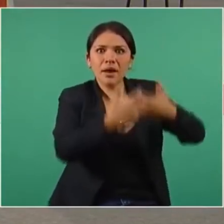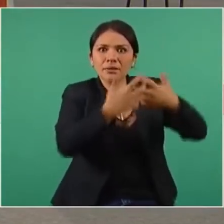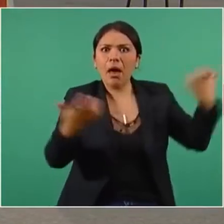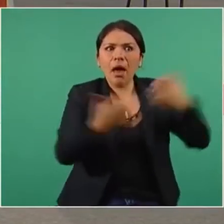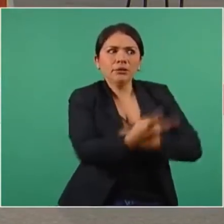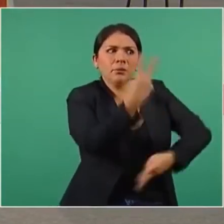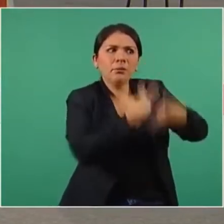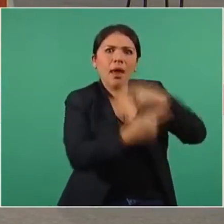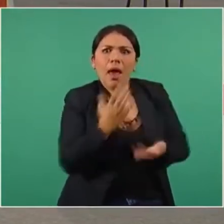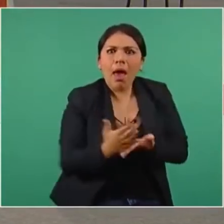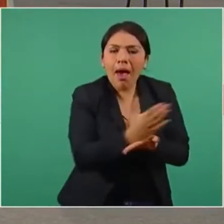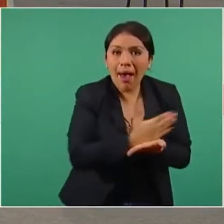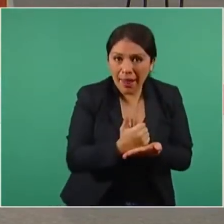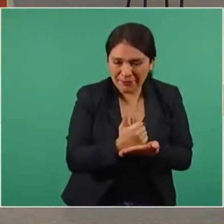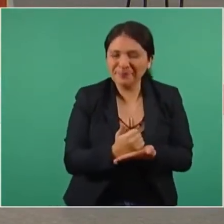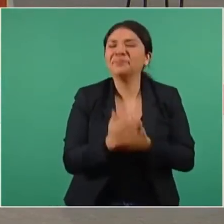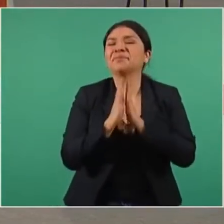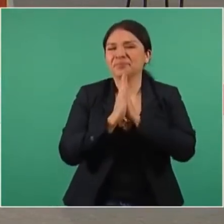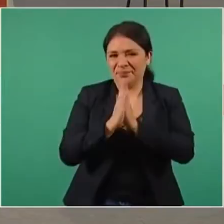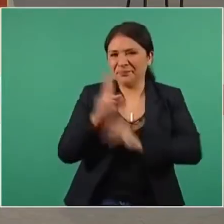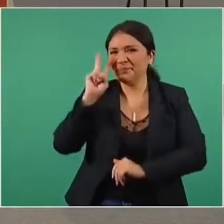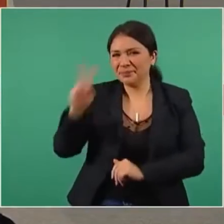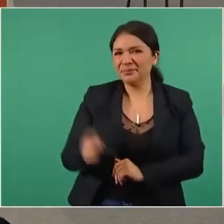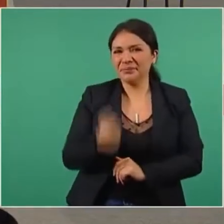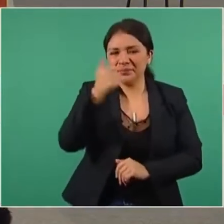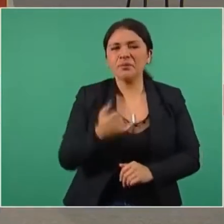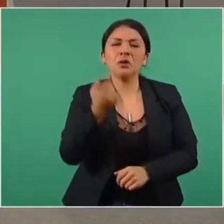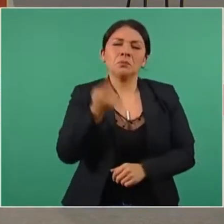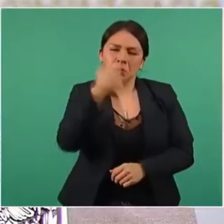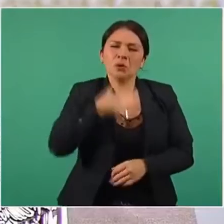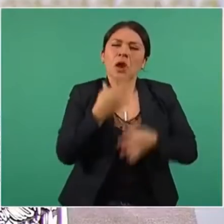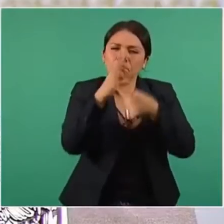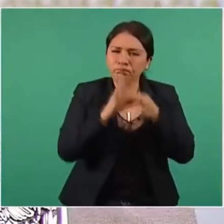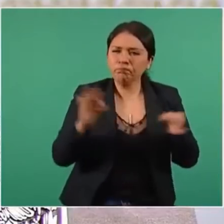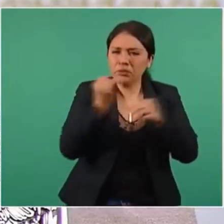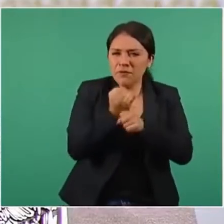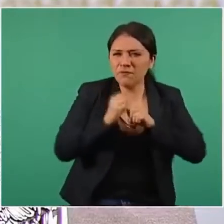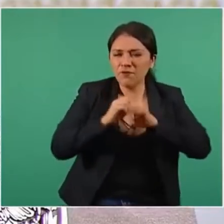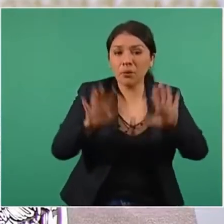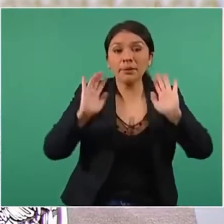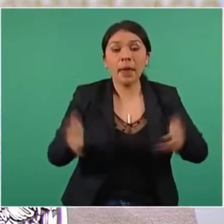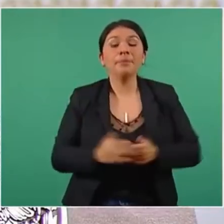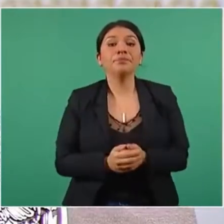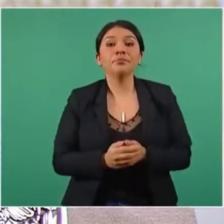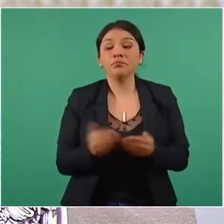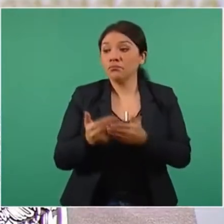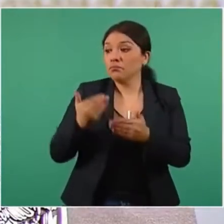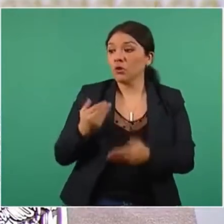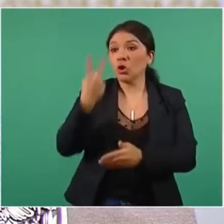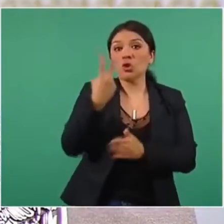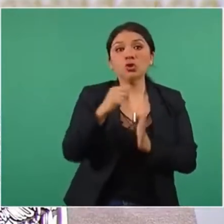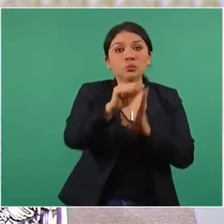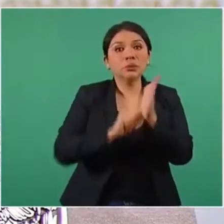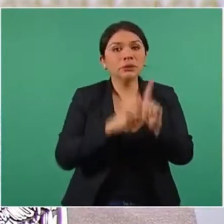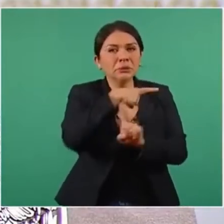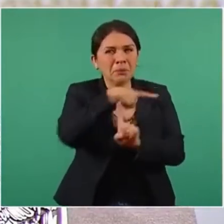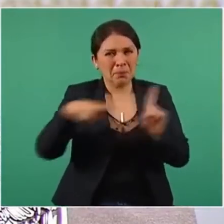ayudan, por favor. Primero, informar que a dos meses y medio de